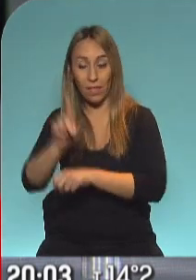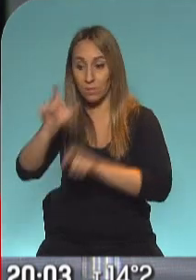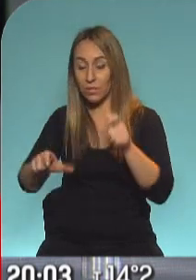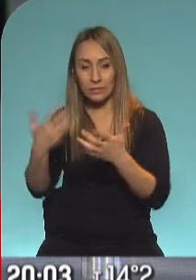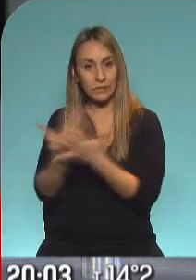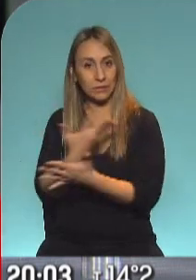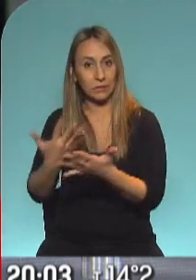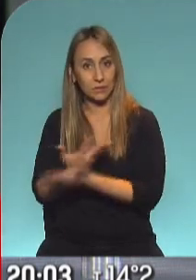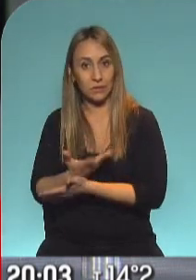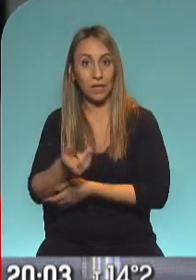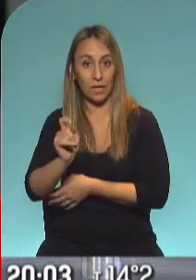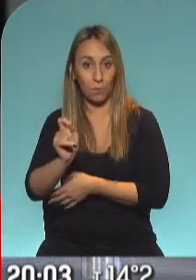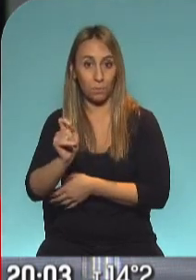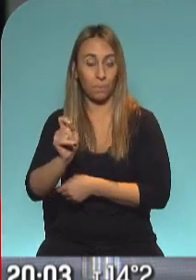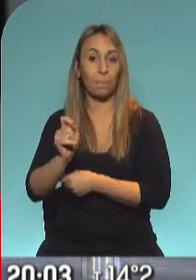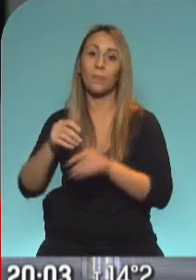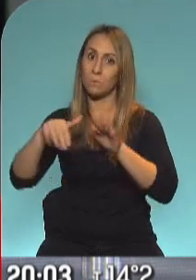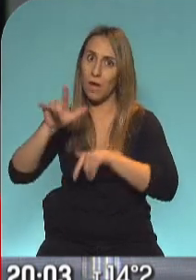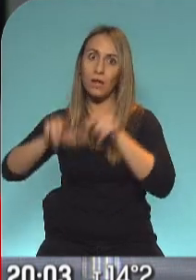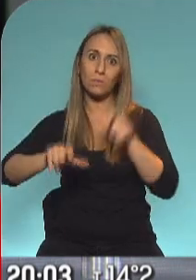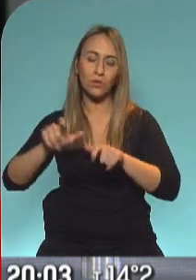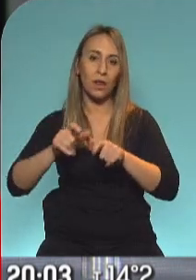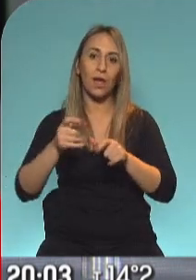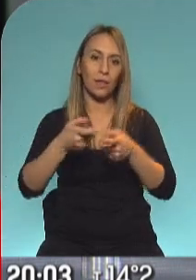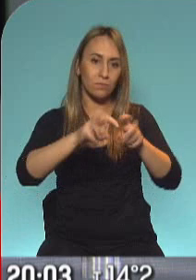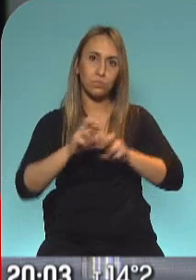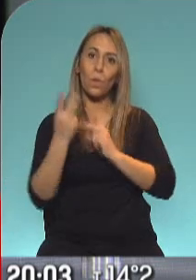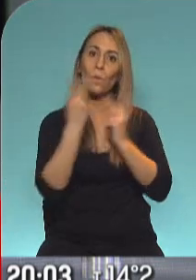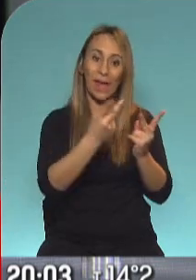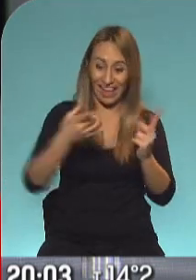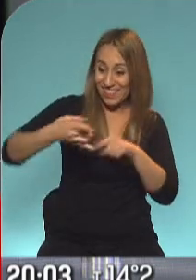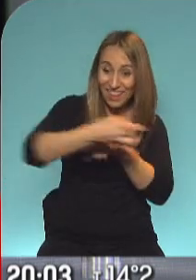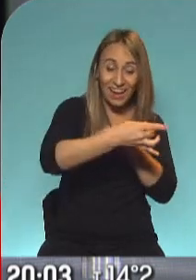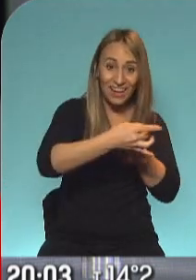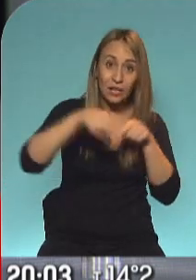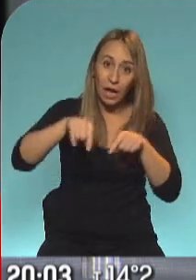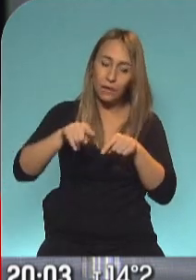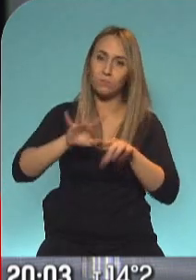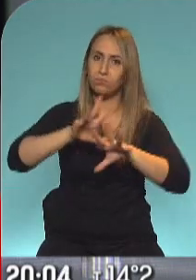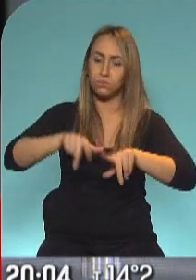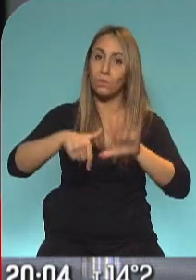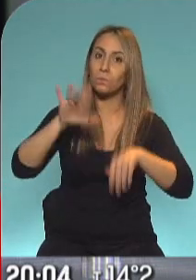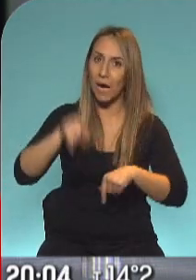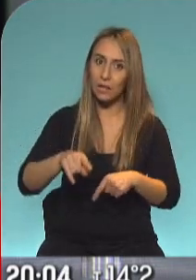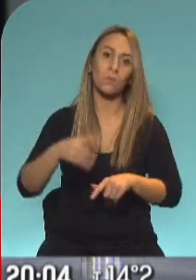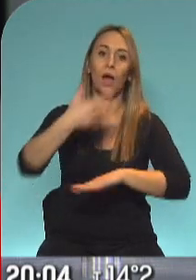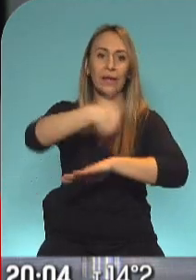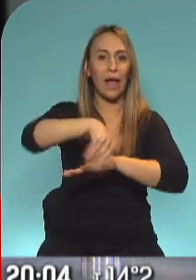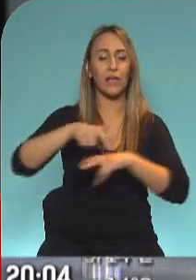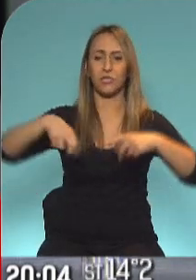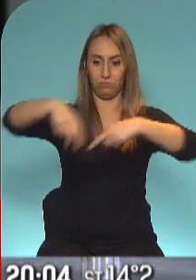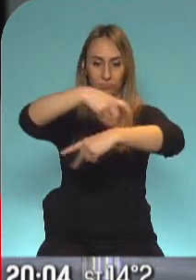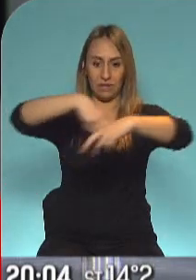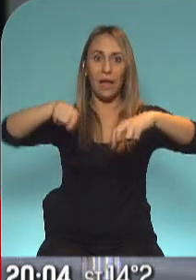son en gran parte los usuarios del transporte público. Son los que están más expuestos, los que tienen que salir a la calle, los que se exponen a la inseguridad.